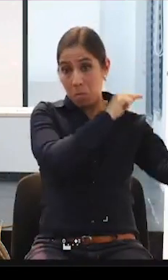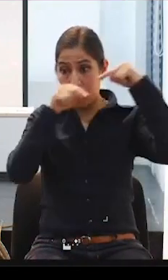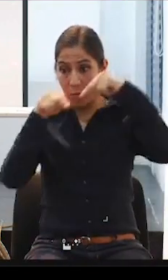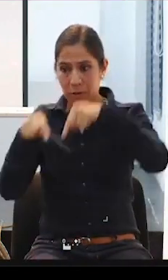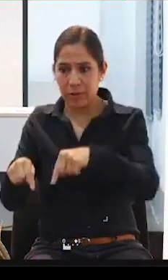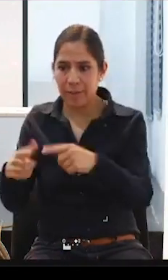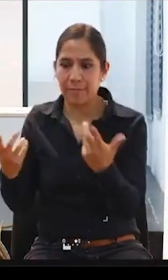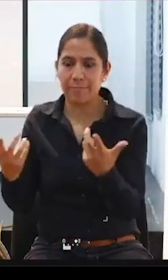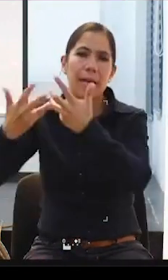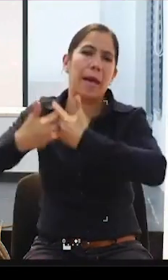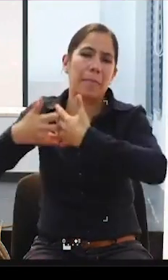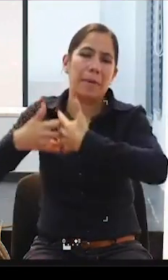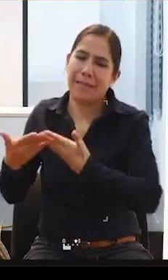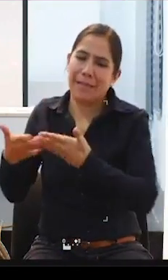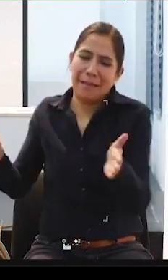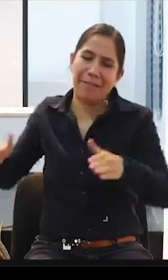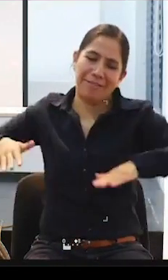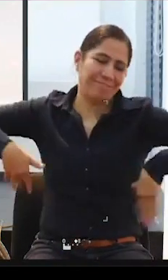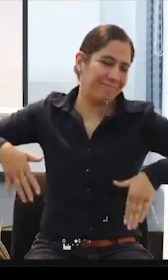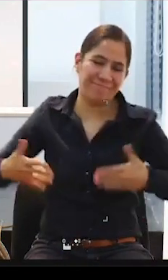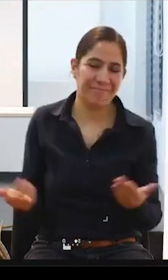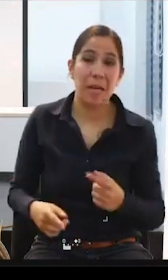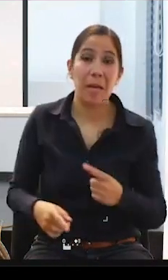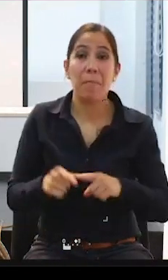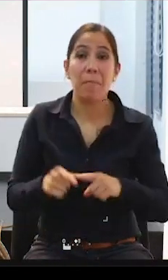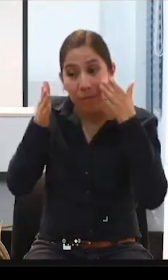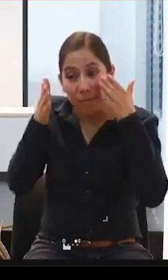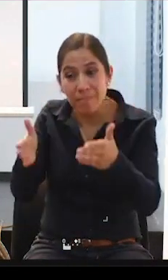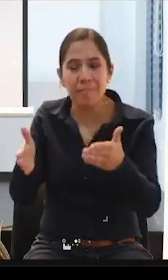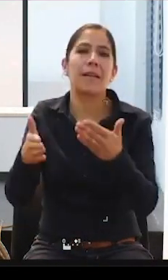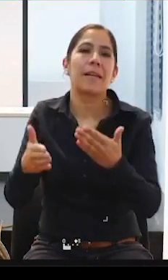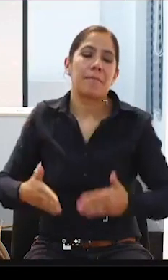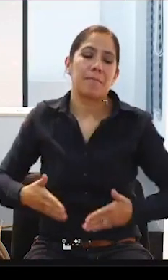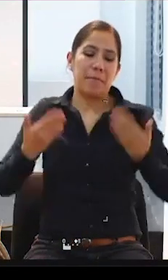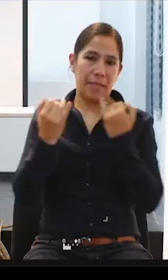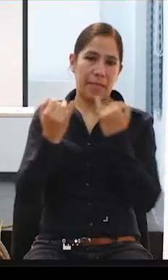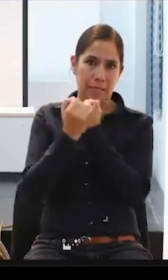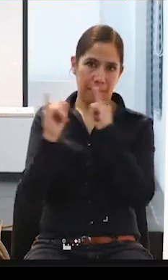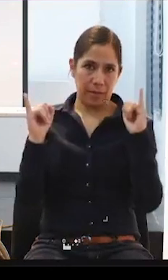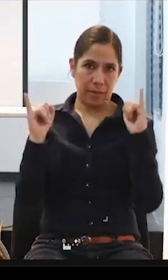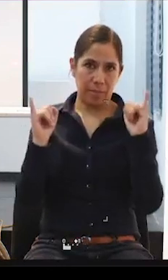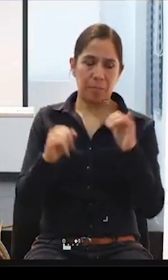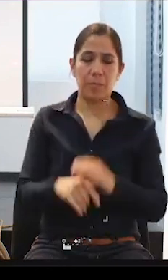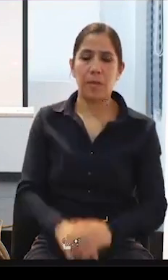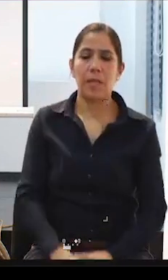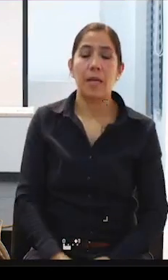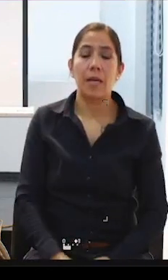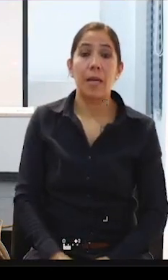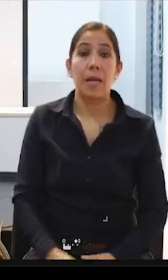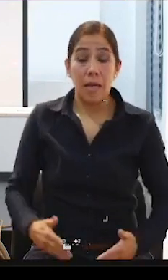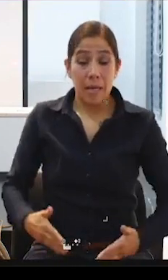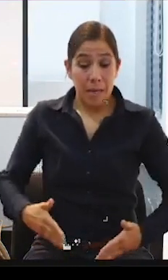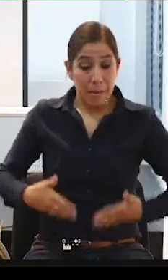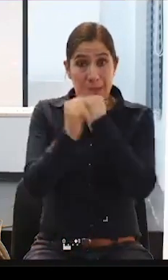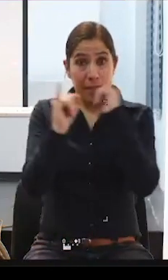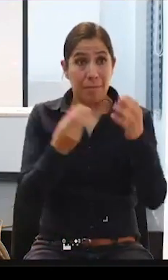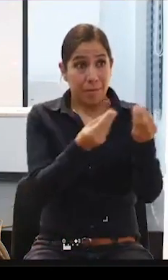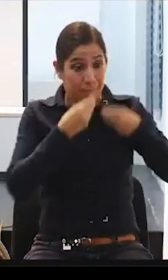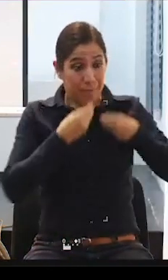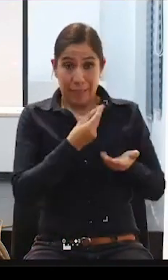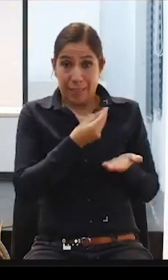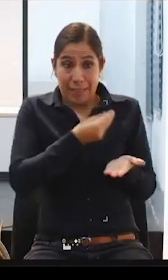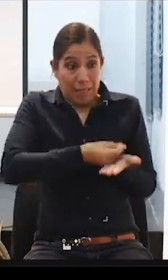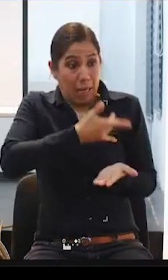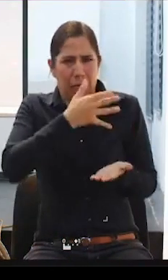independiente. Ellos dicen, ¿no? Vida independiente no me da riqueza, pero enriquece mi corazón. Qué